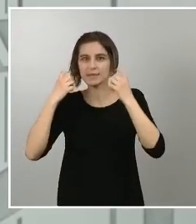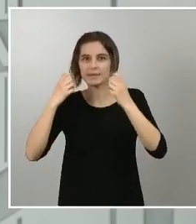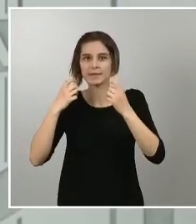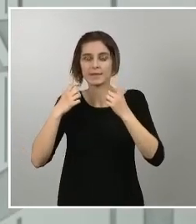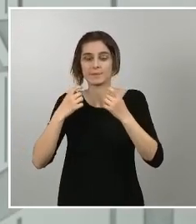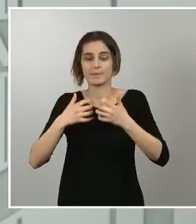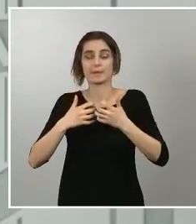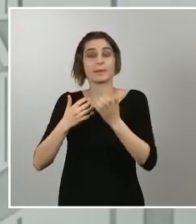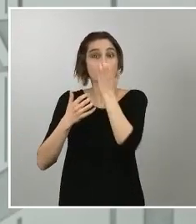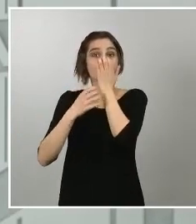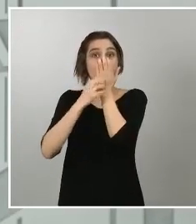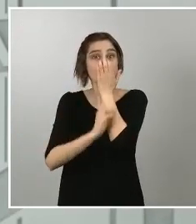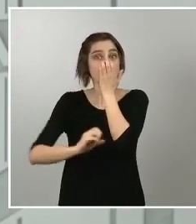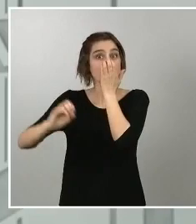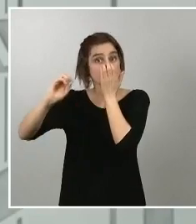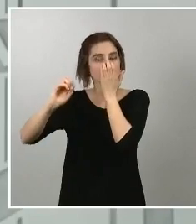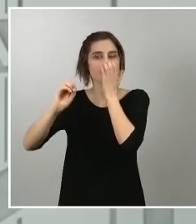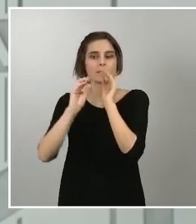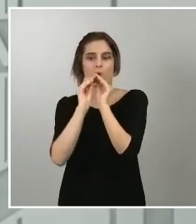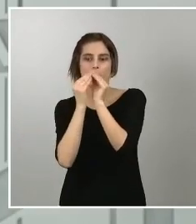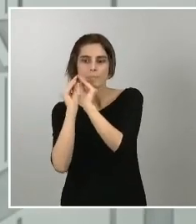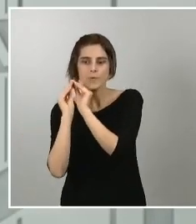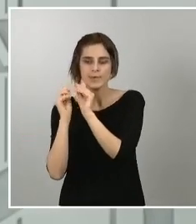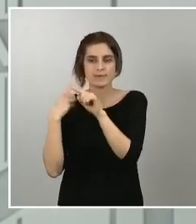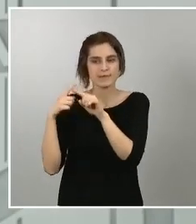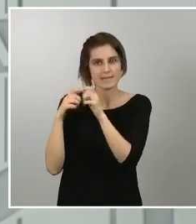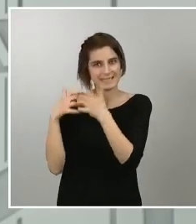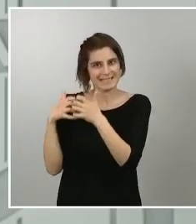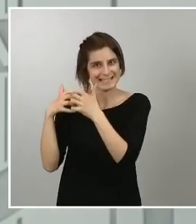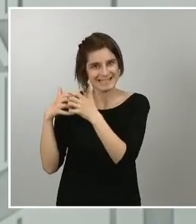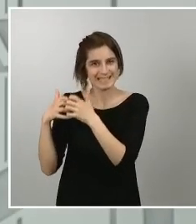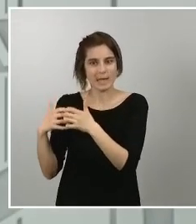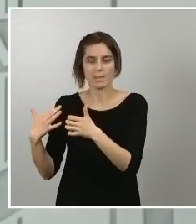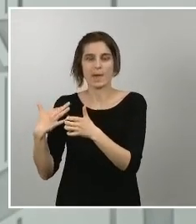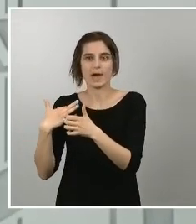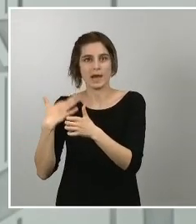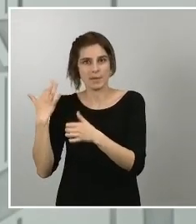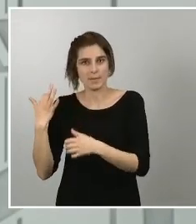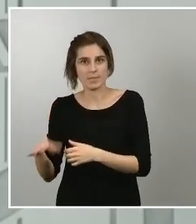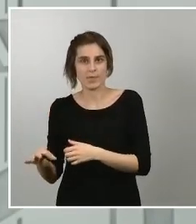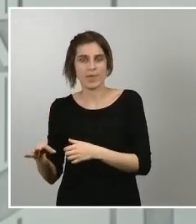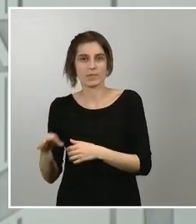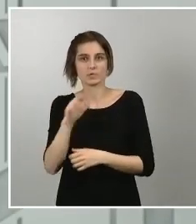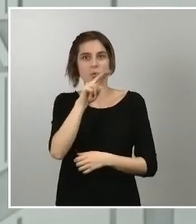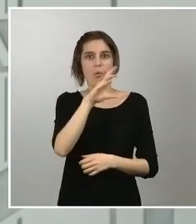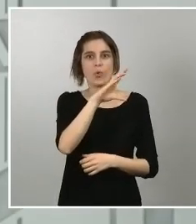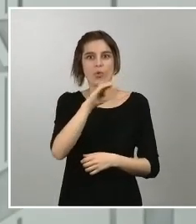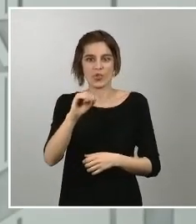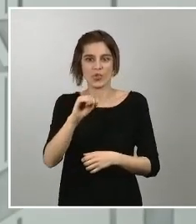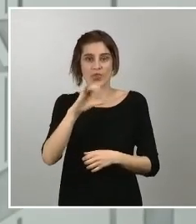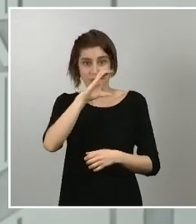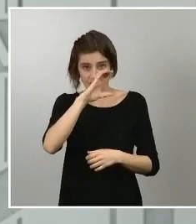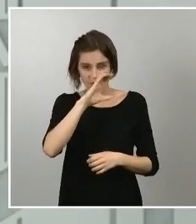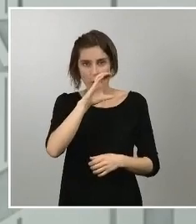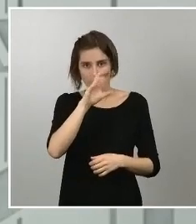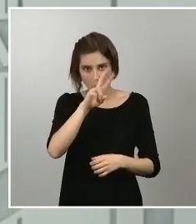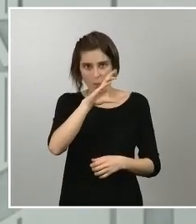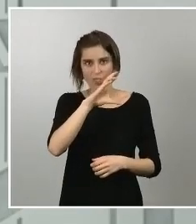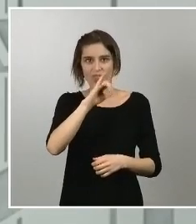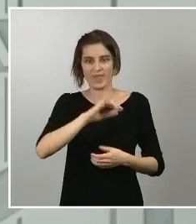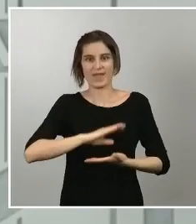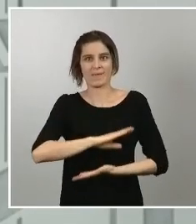ventilación asistida que nos permita también dotar una mayor capacidad nuestras UCI llevamos varias semanas